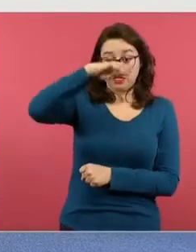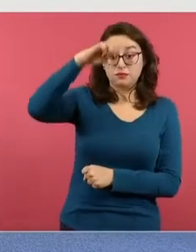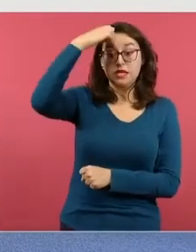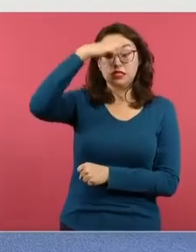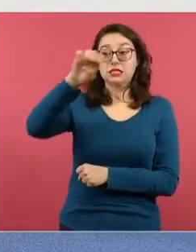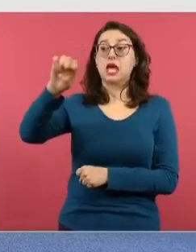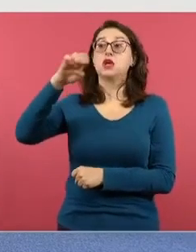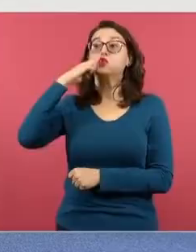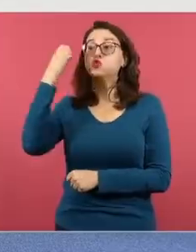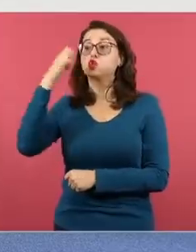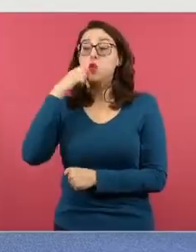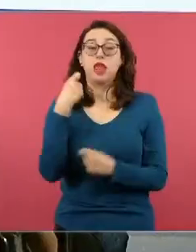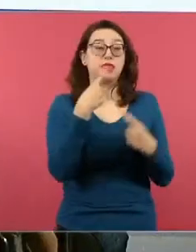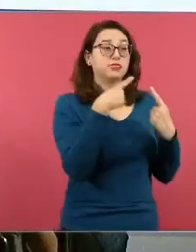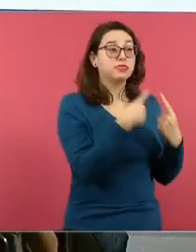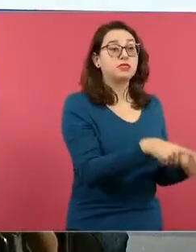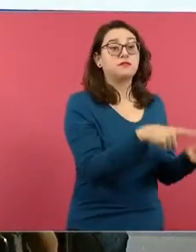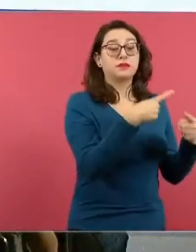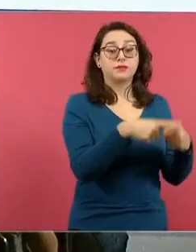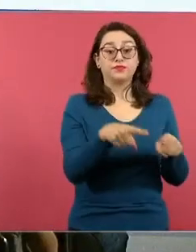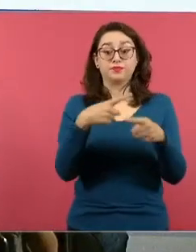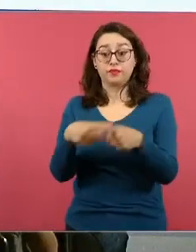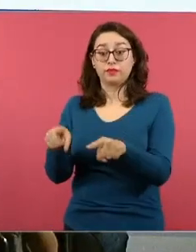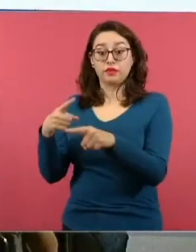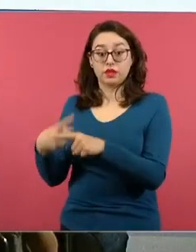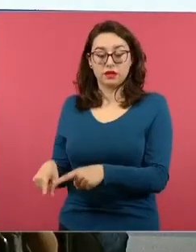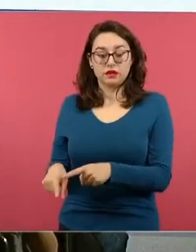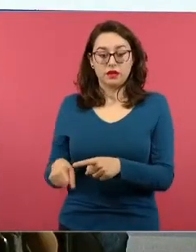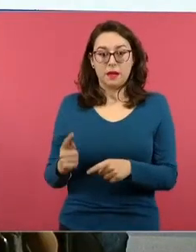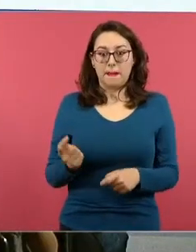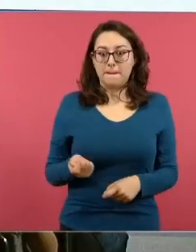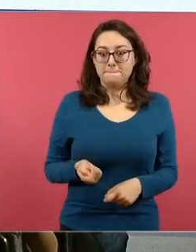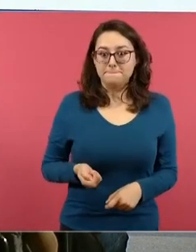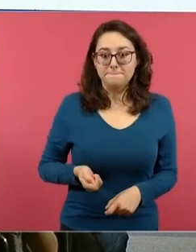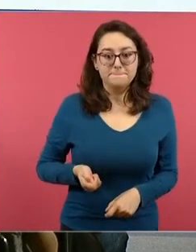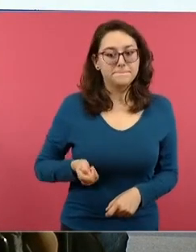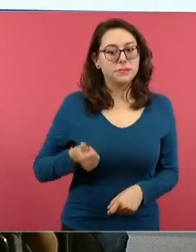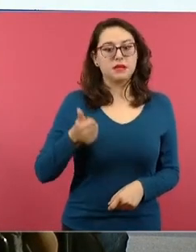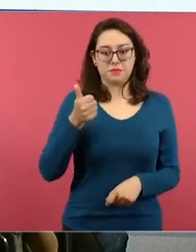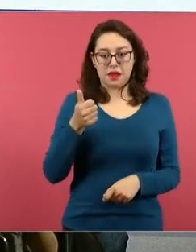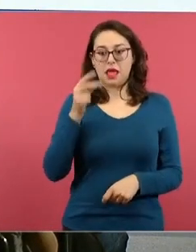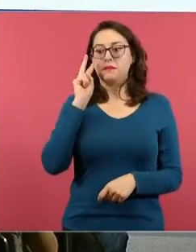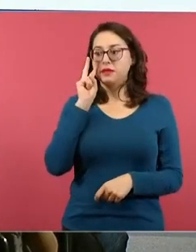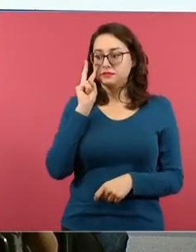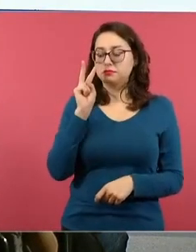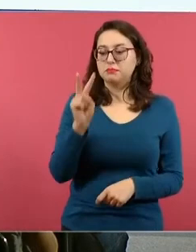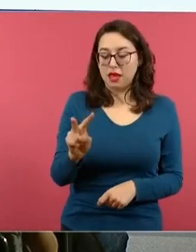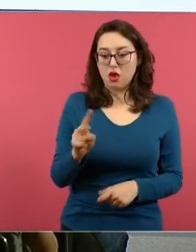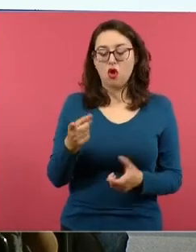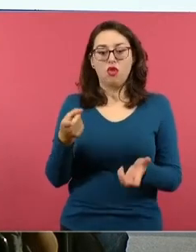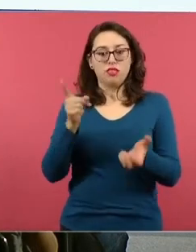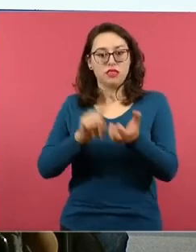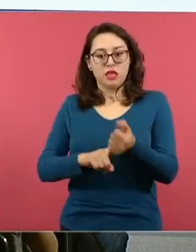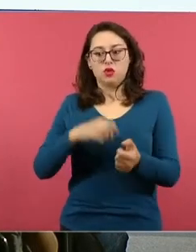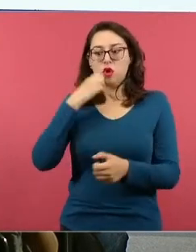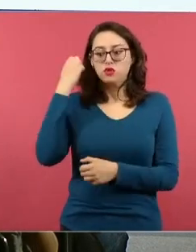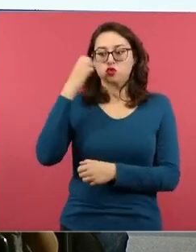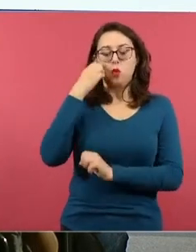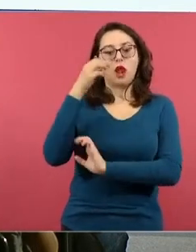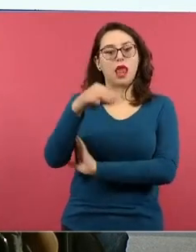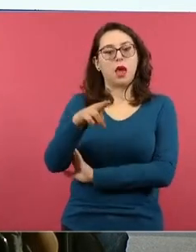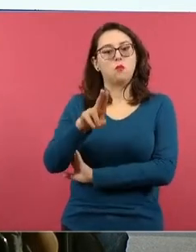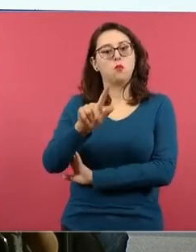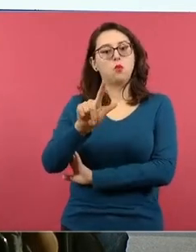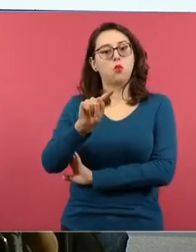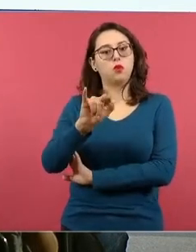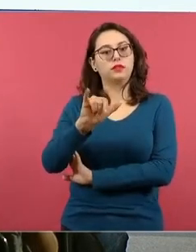modelos educativos, es la primera vez que yo veo un espacio curricular a las escuelas multigrado. Y bueno, pues a mí me tocó